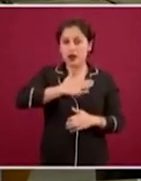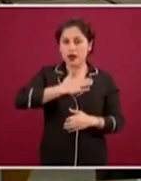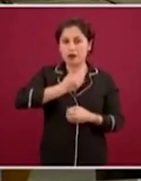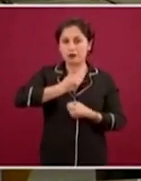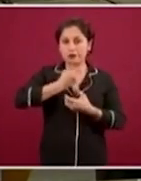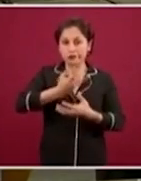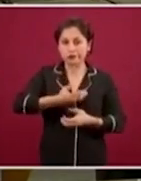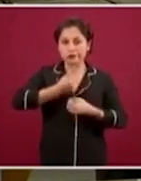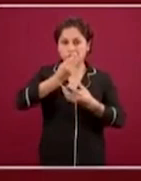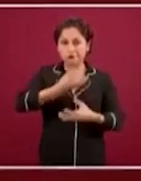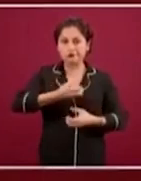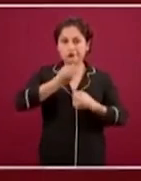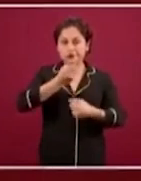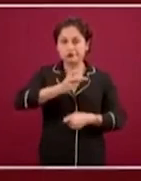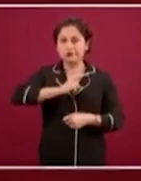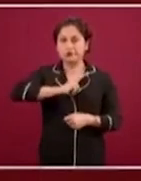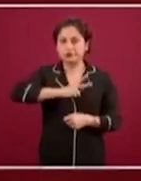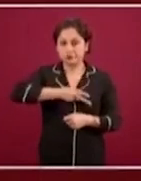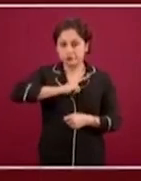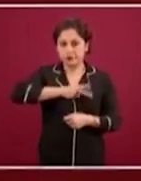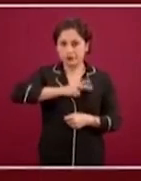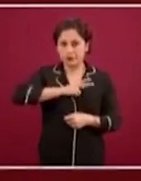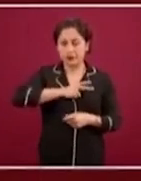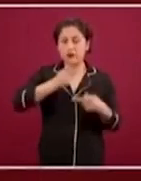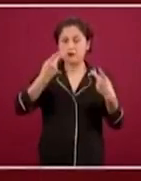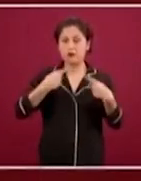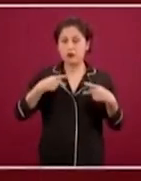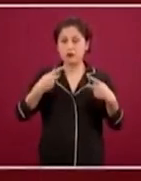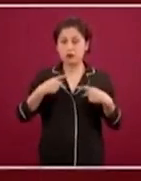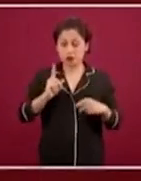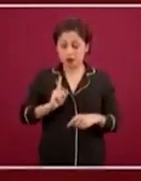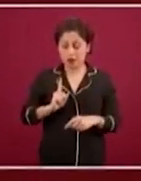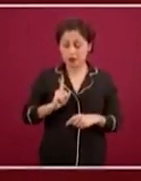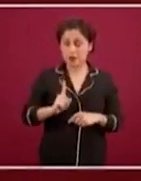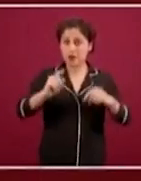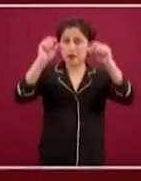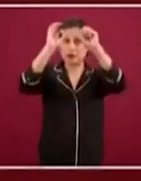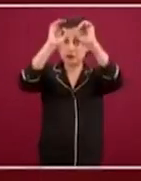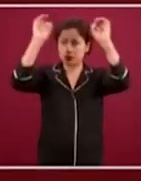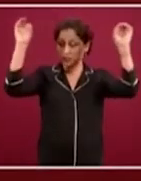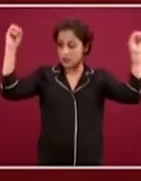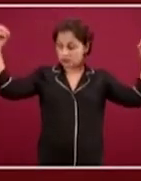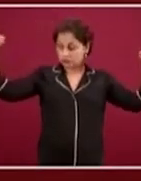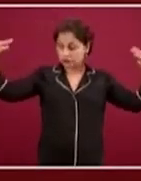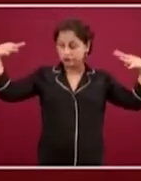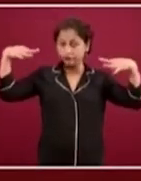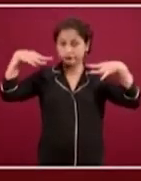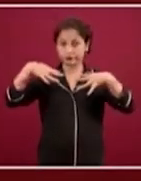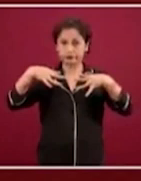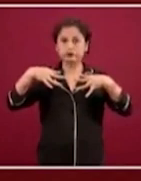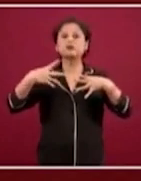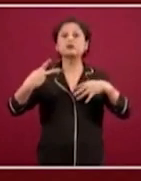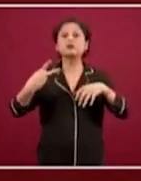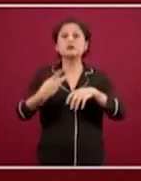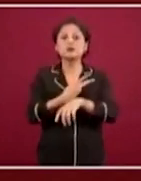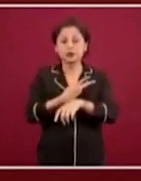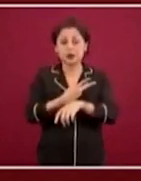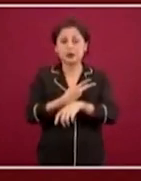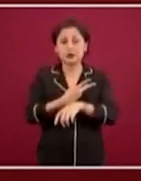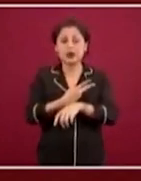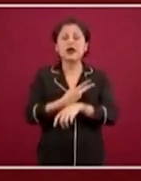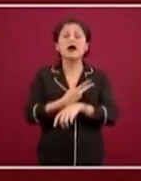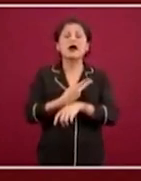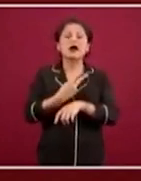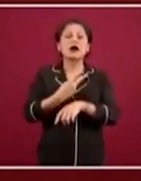esas partículas de virus se van a estar movilizando. Y si el tiempo de sanitización no es el